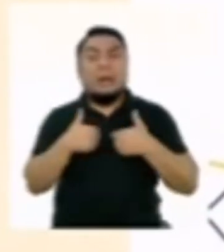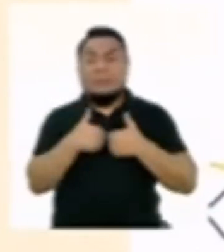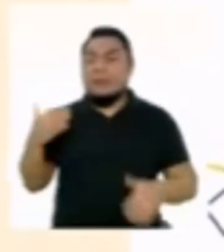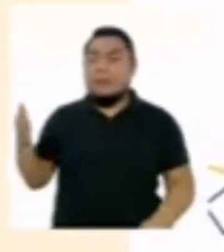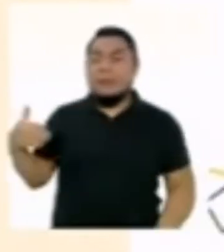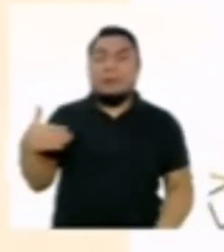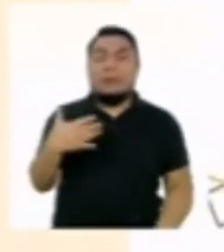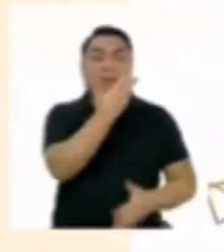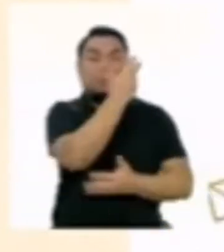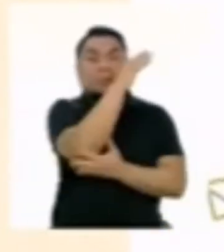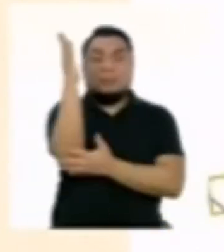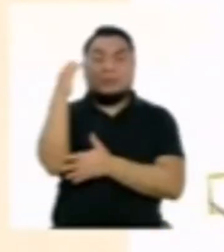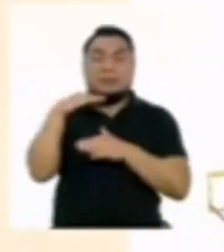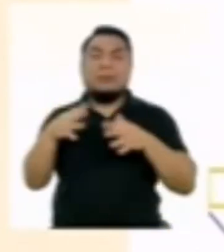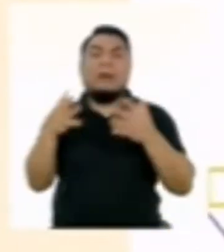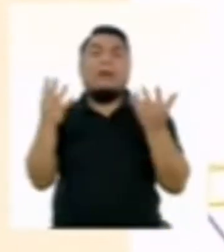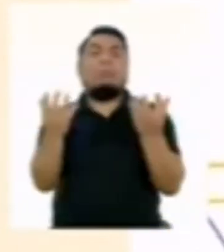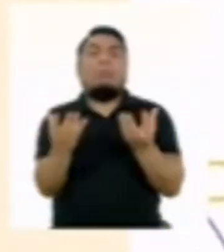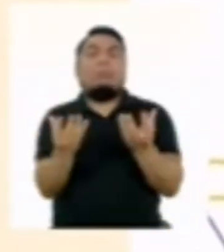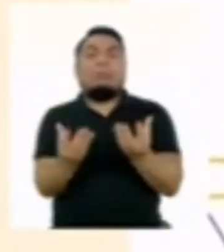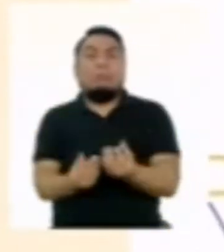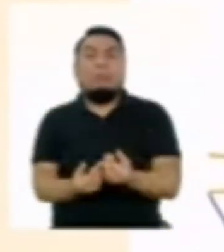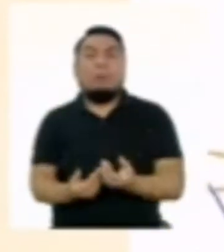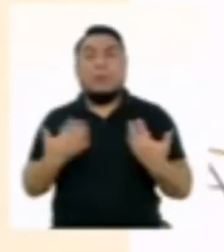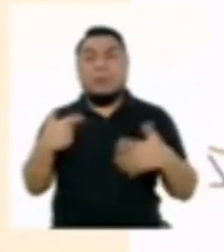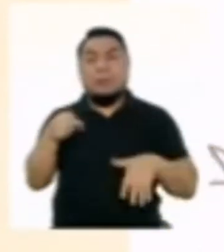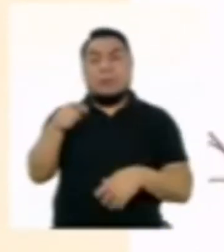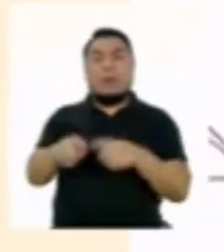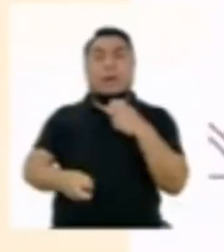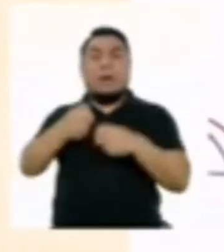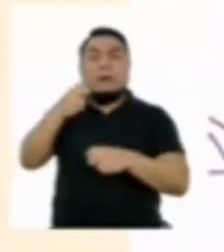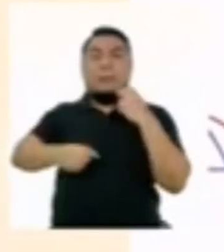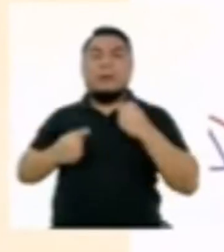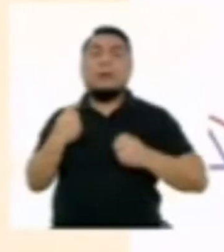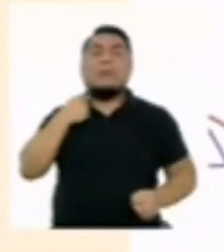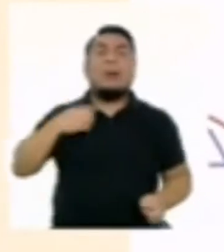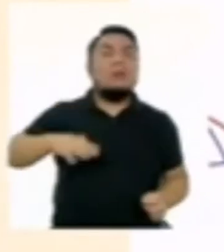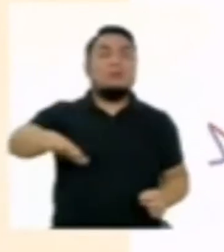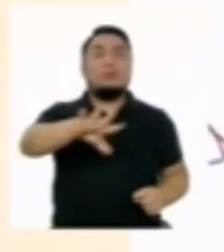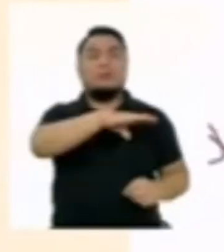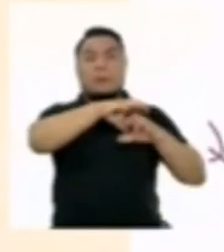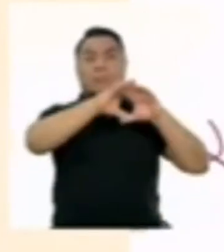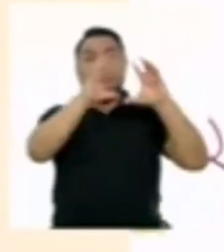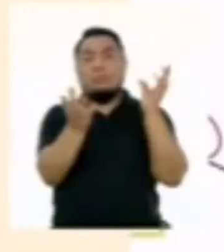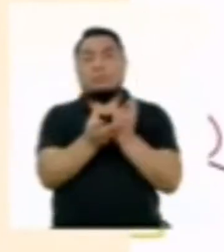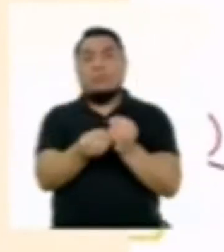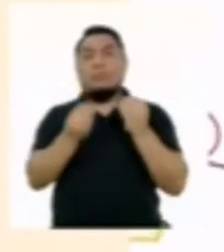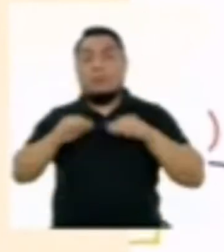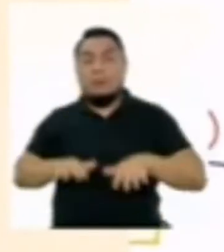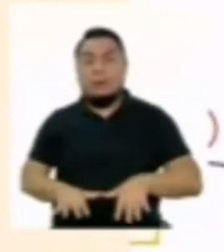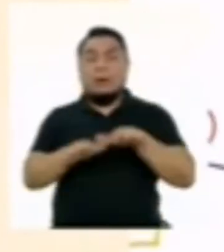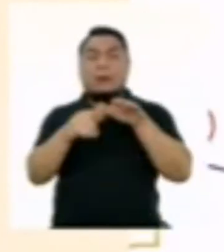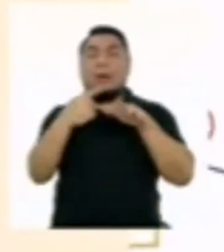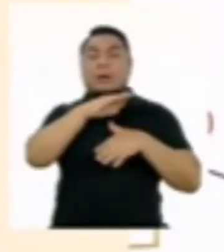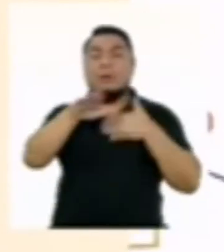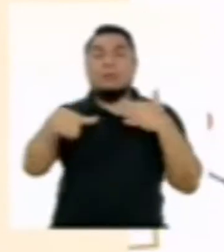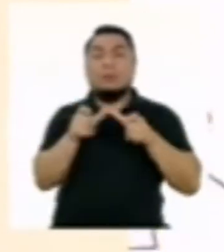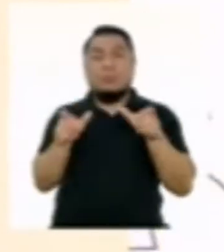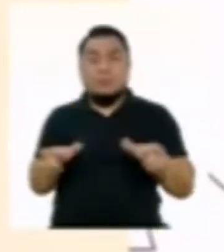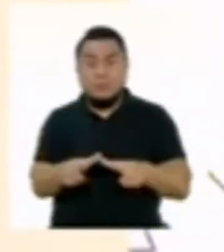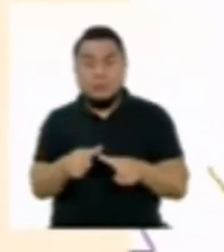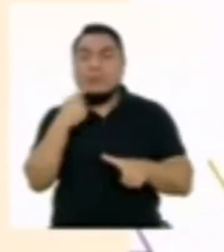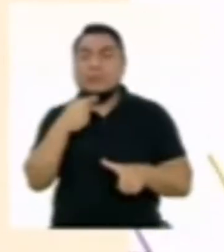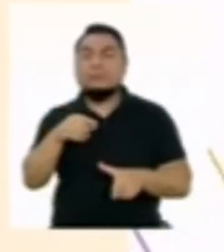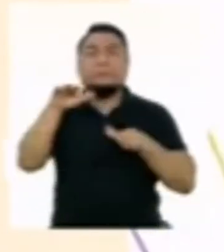vegetales en los continentes. Es un problema que afecta a todo el mundo, pues el aumento de las zonas urbanas